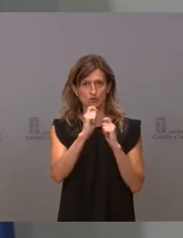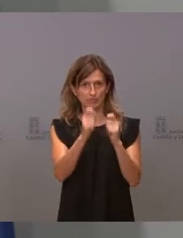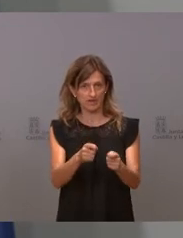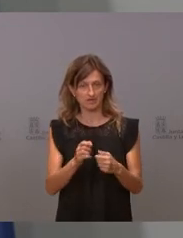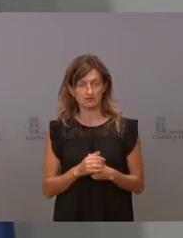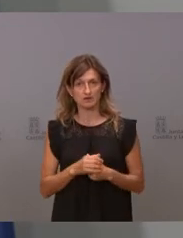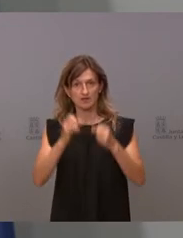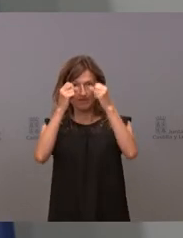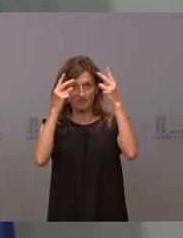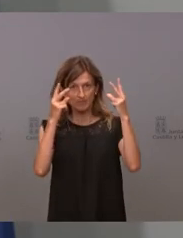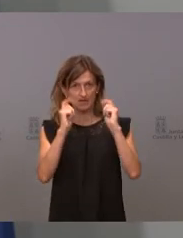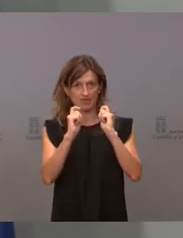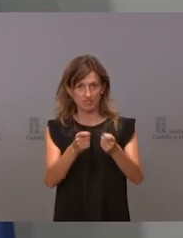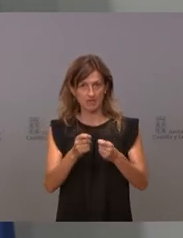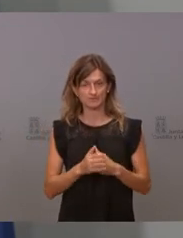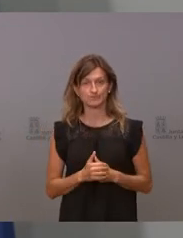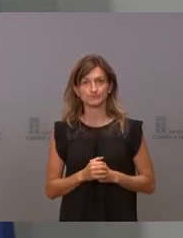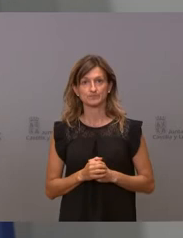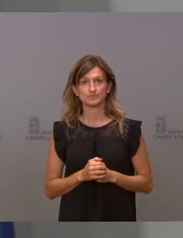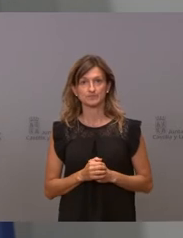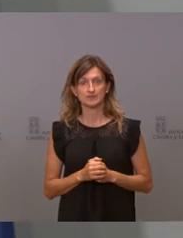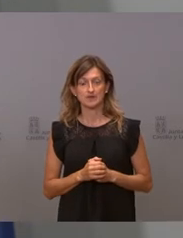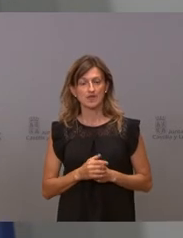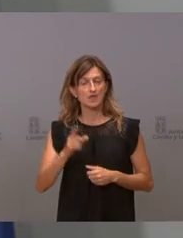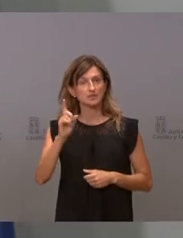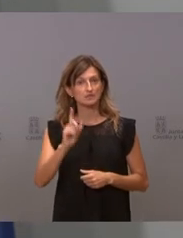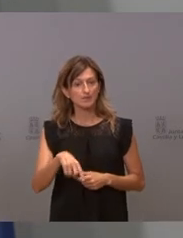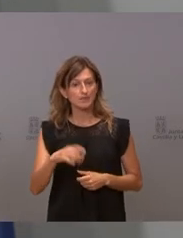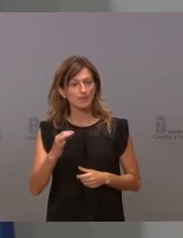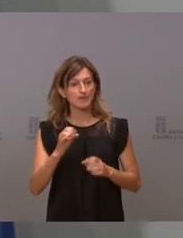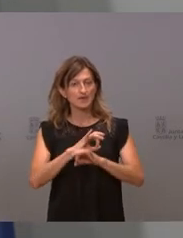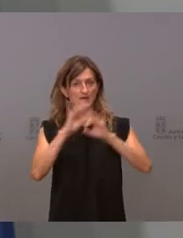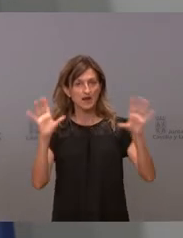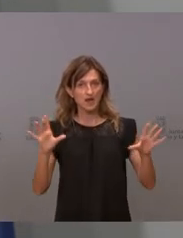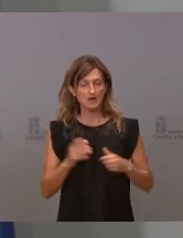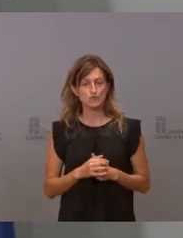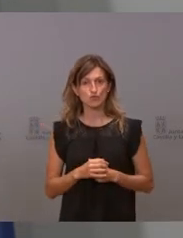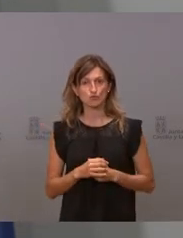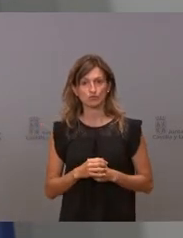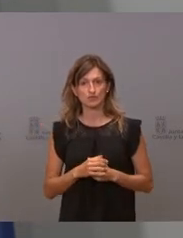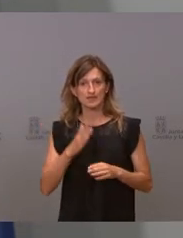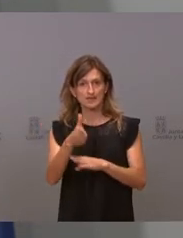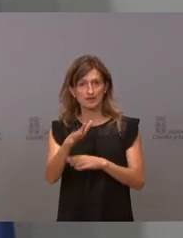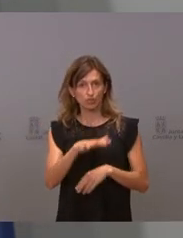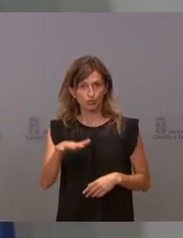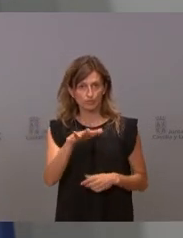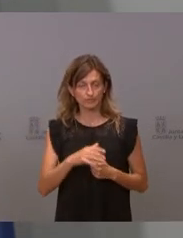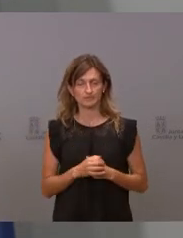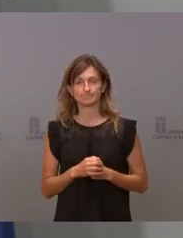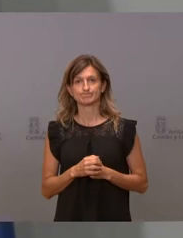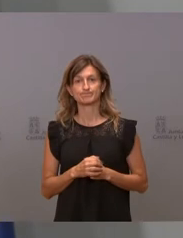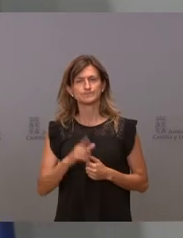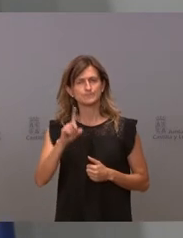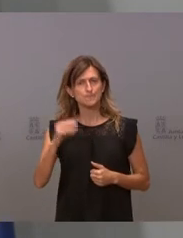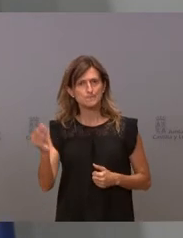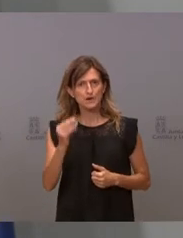su enfermera asignada, tengan clara dónde se acude. Mejoremos